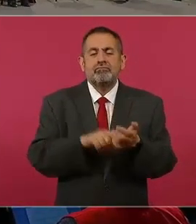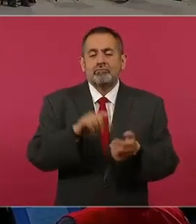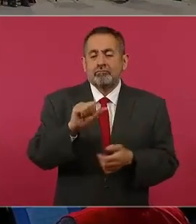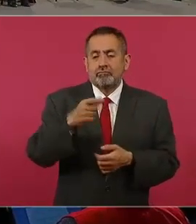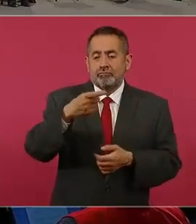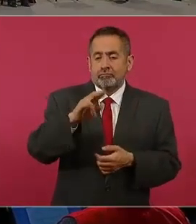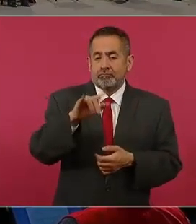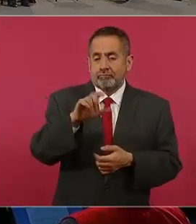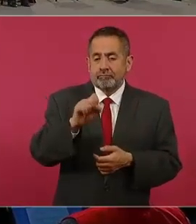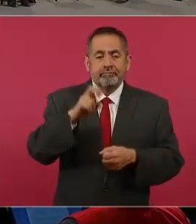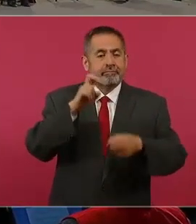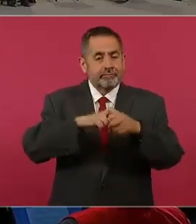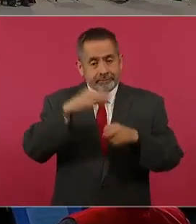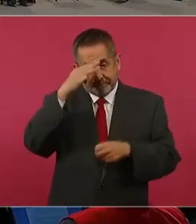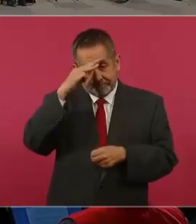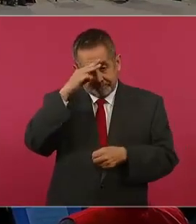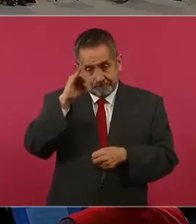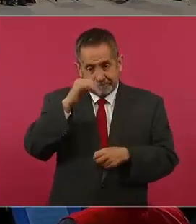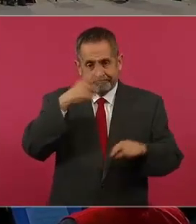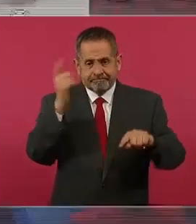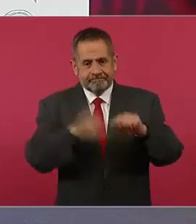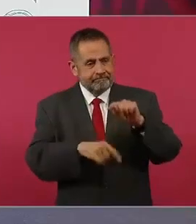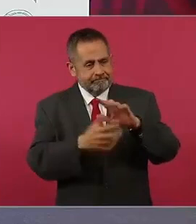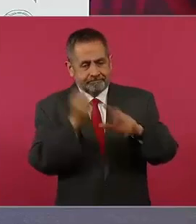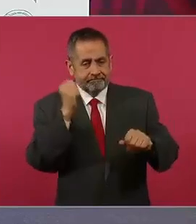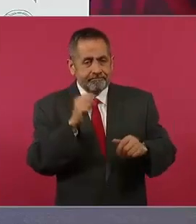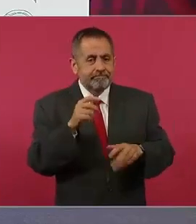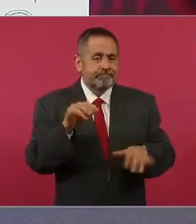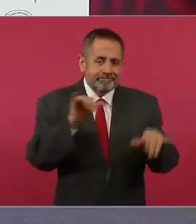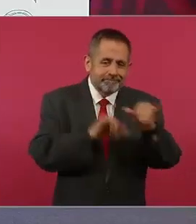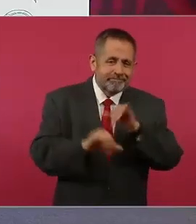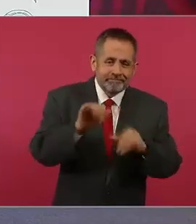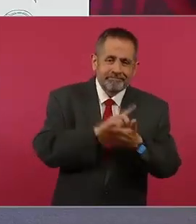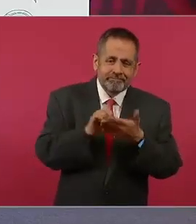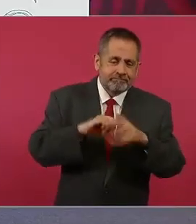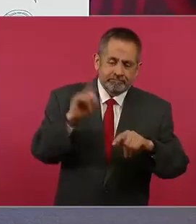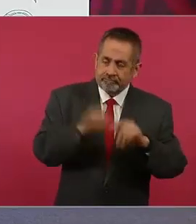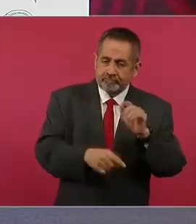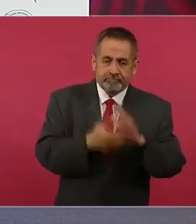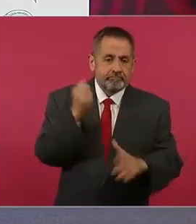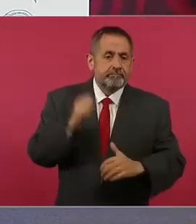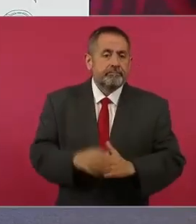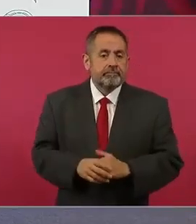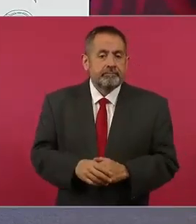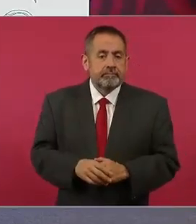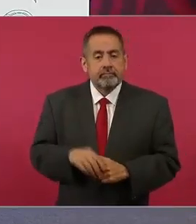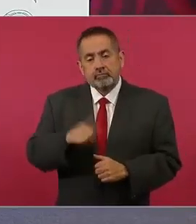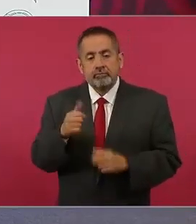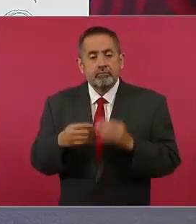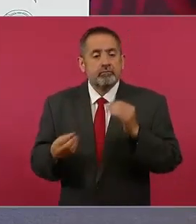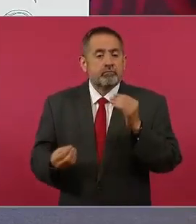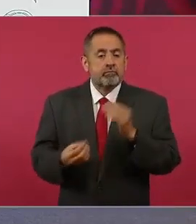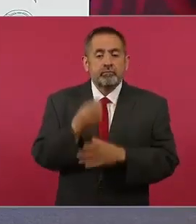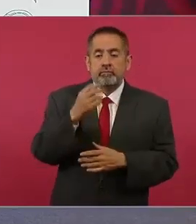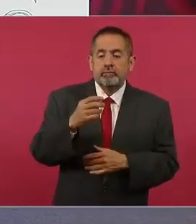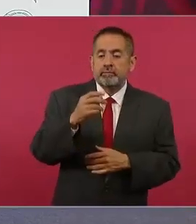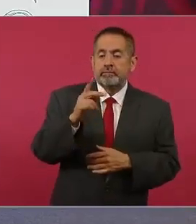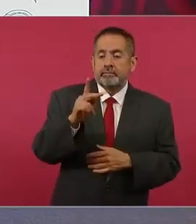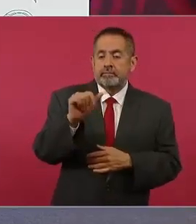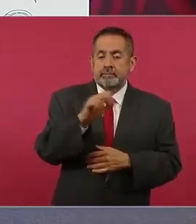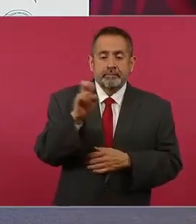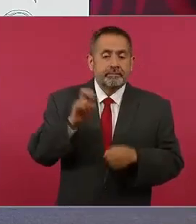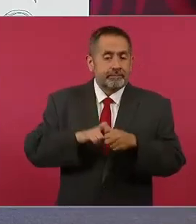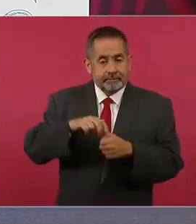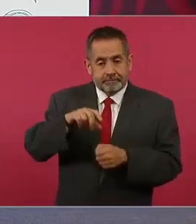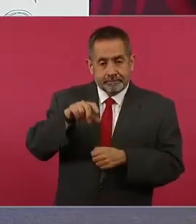en Mexicali y este se dedica a la elaboración de drogas sintéticas. El cártel Nueva Plaza, nueve detenidos en León